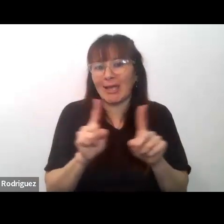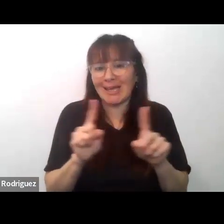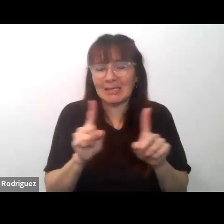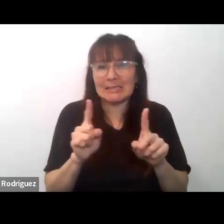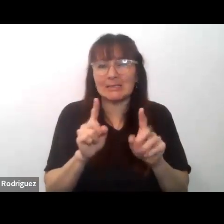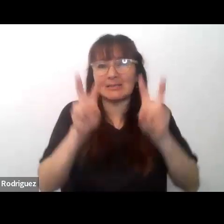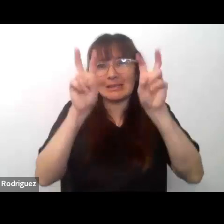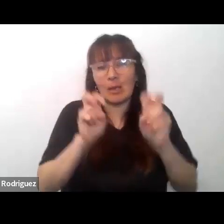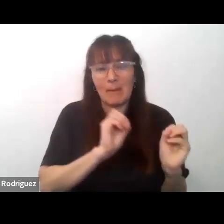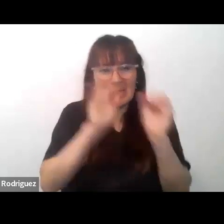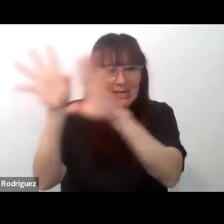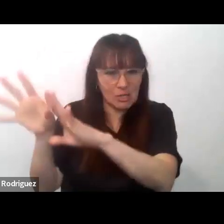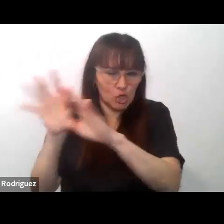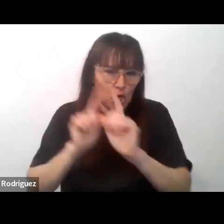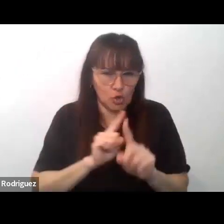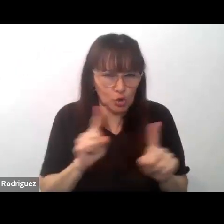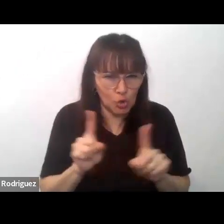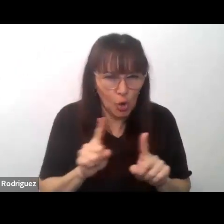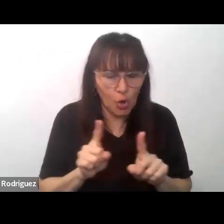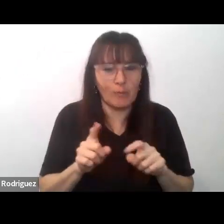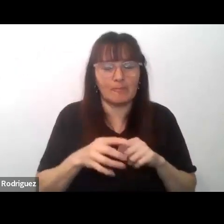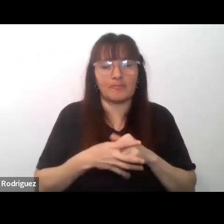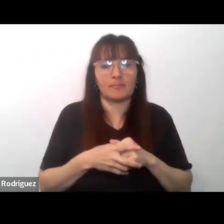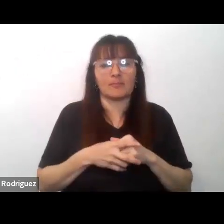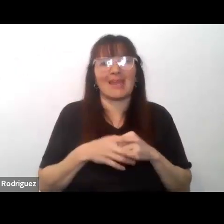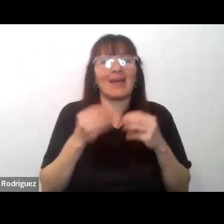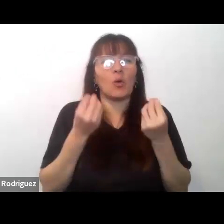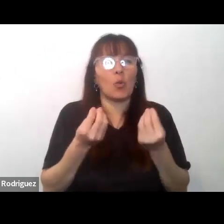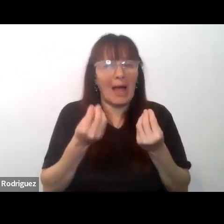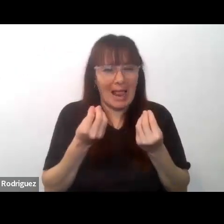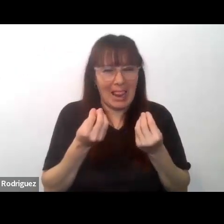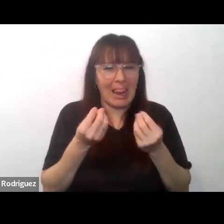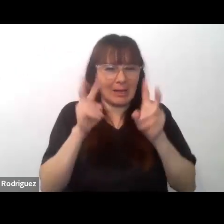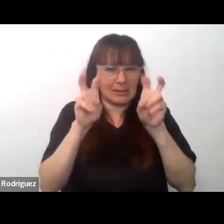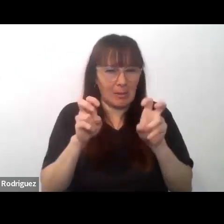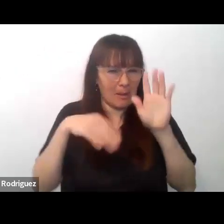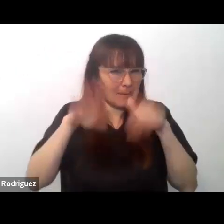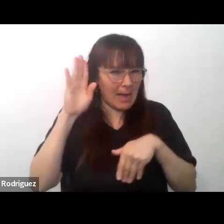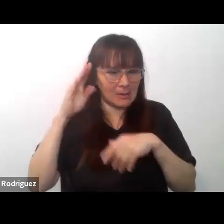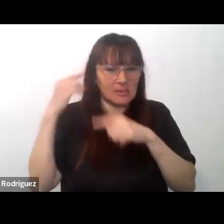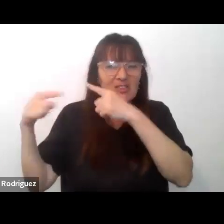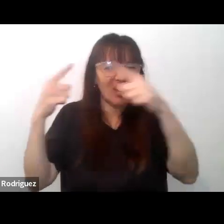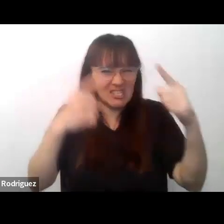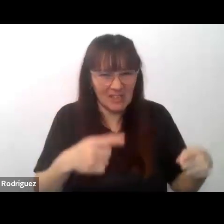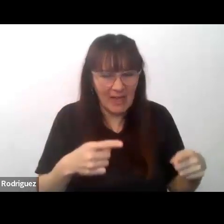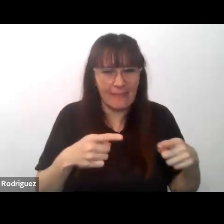la inmigración sino la diversidad y la alteridad porque